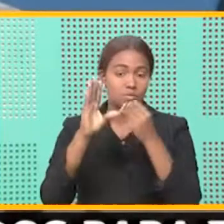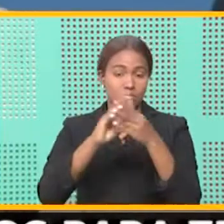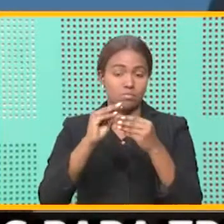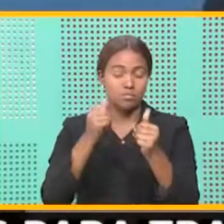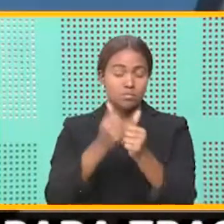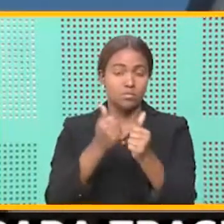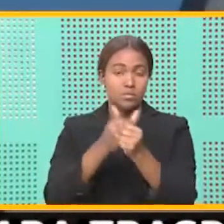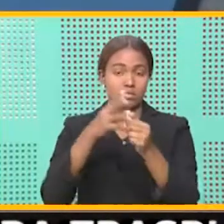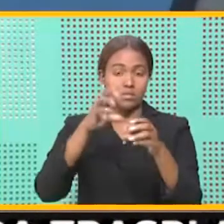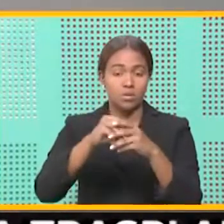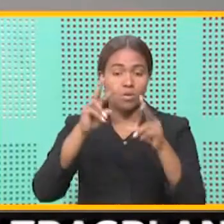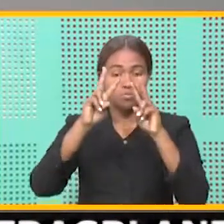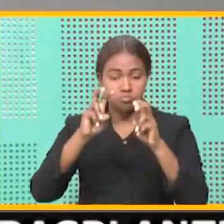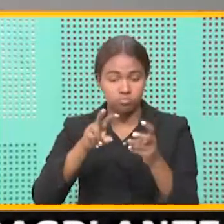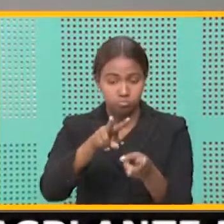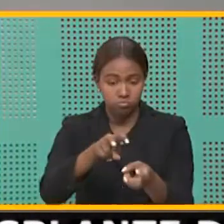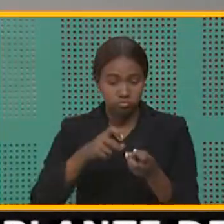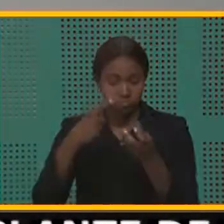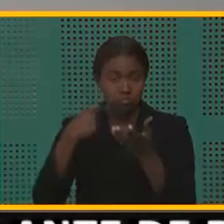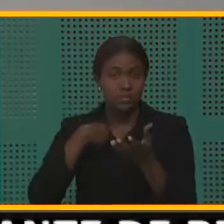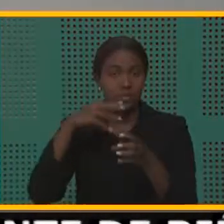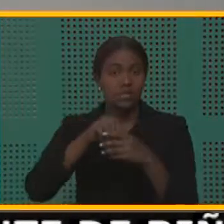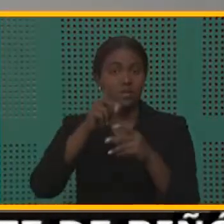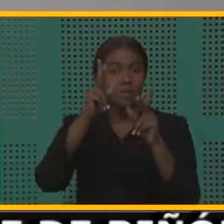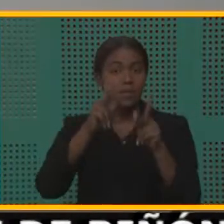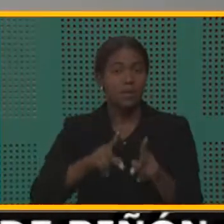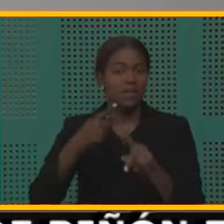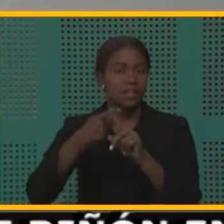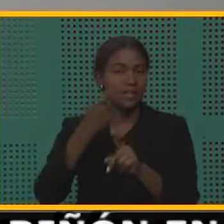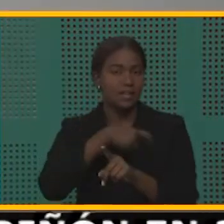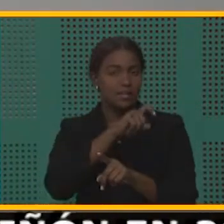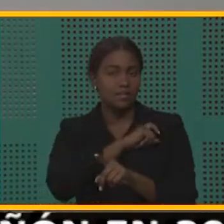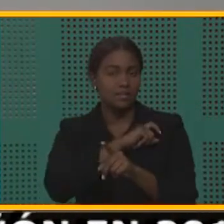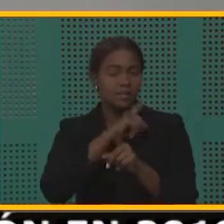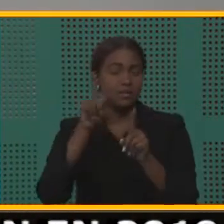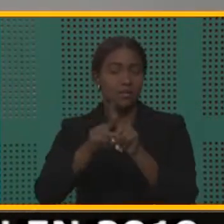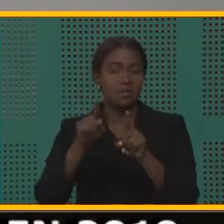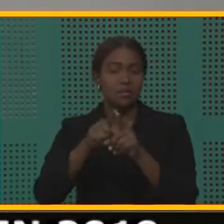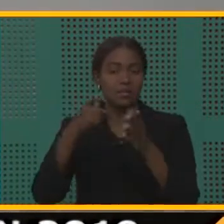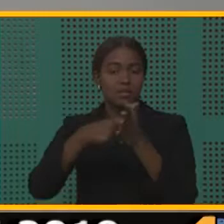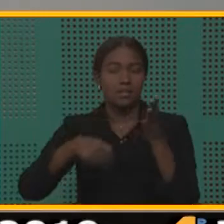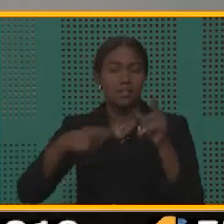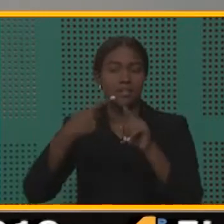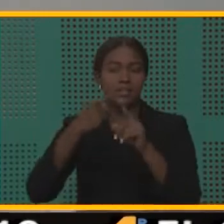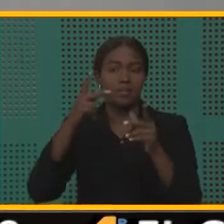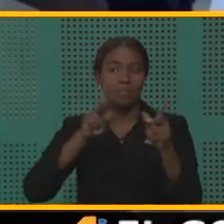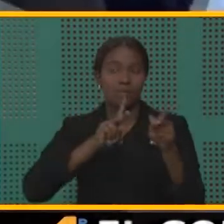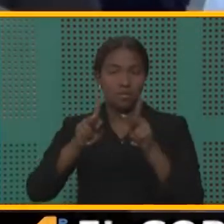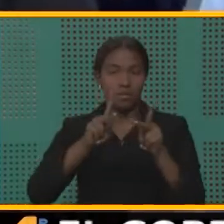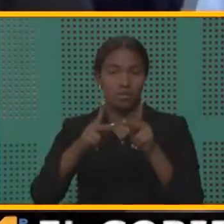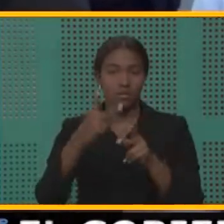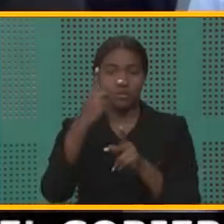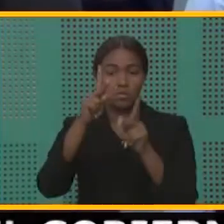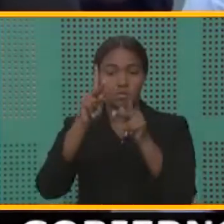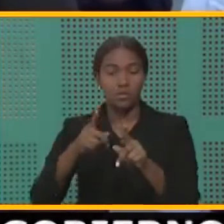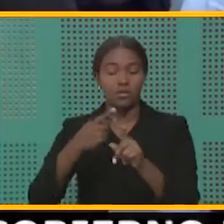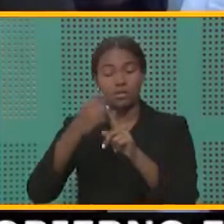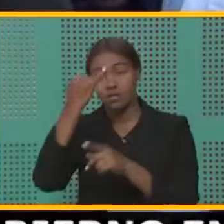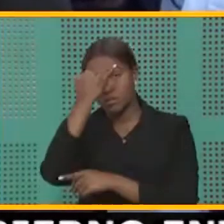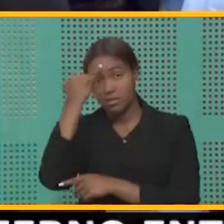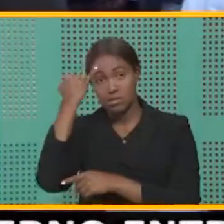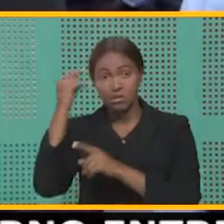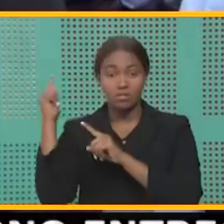que entre las muestras analizadas está la de un ciudadano español y un taxista en Puerto Plata, dos italianos que fueron